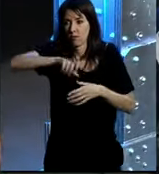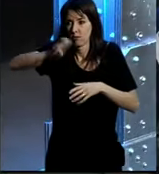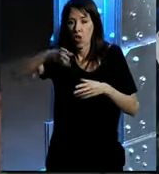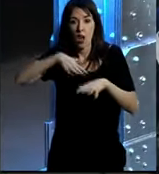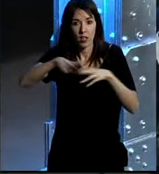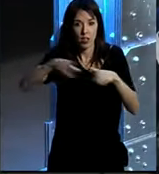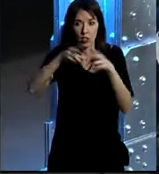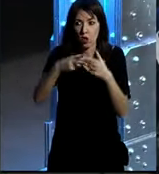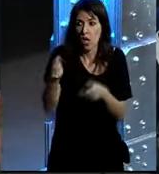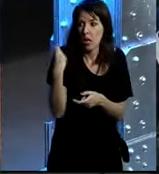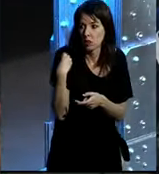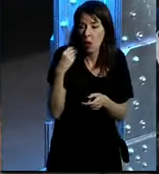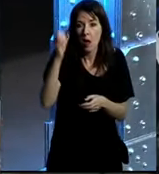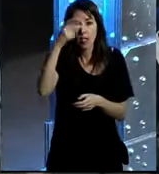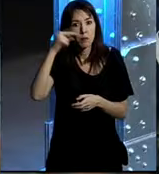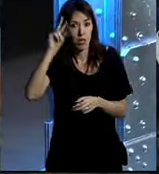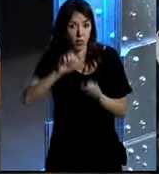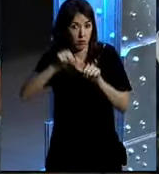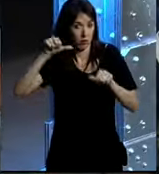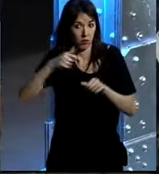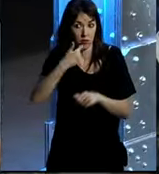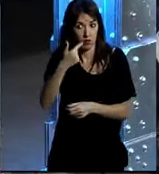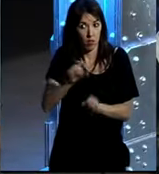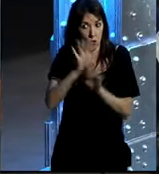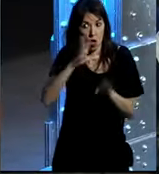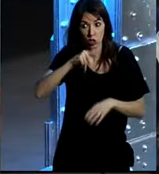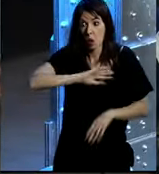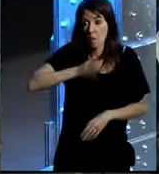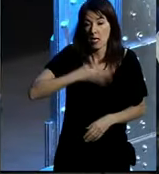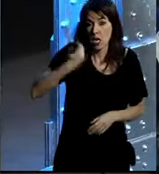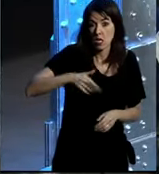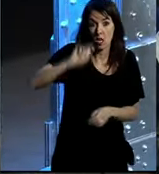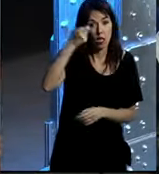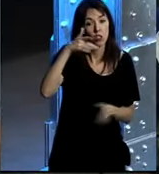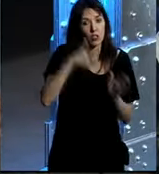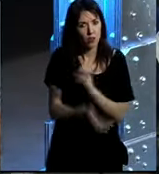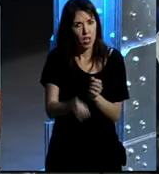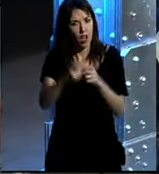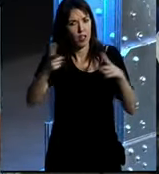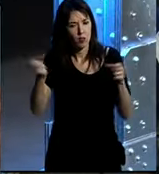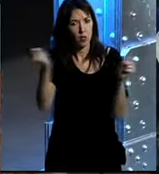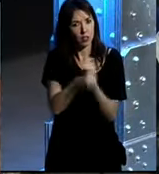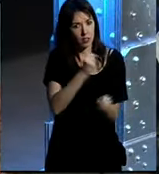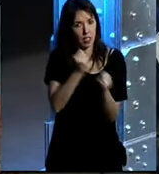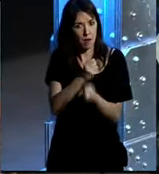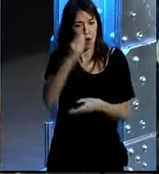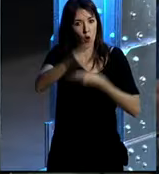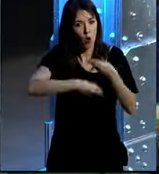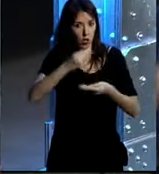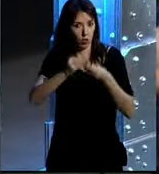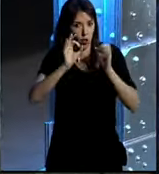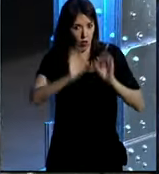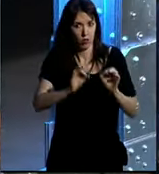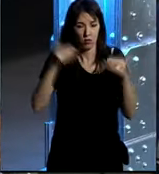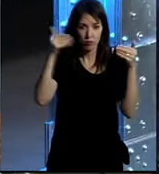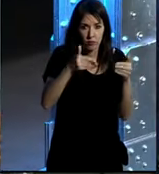que nos vienen a preguntar nuestra experiencia a los clientes les decimos evidentemente que esto no es de la noche a la mañana esto ha sido fruto de un crecimiento y de un trabajo hecho en una línea